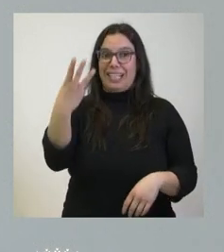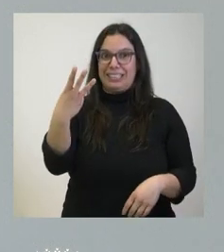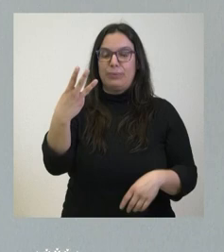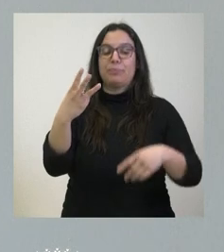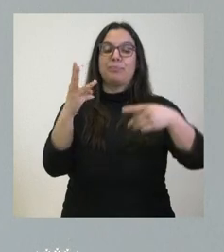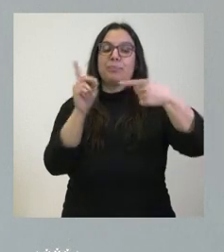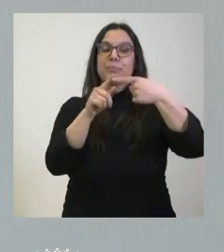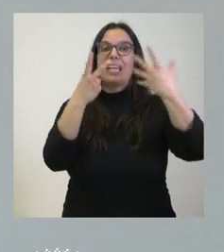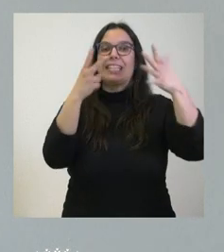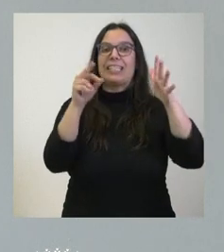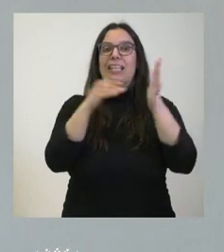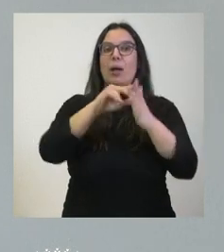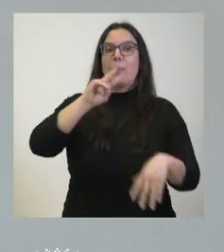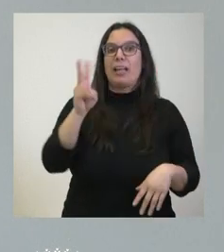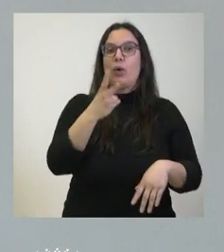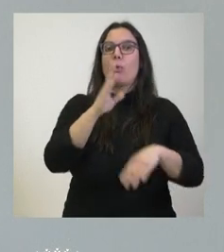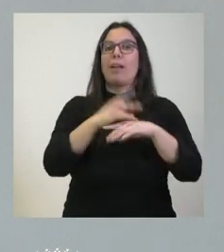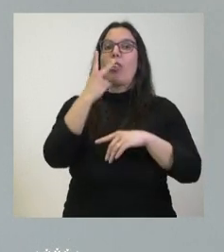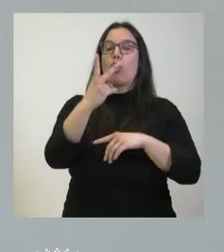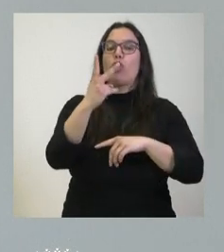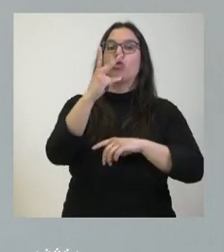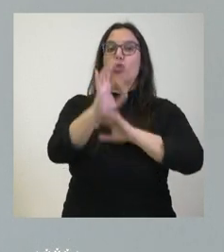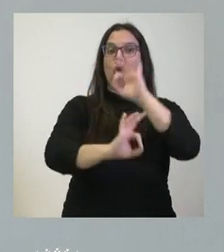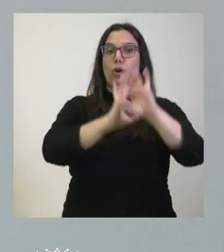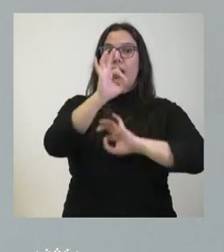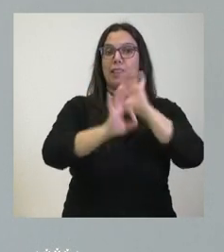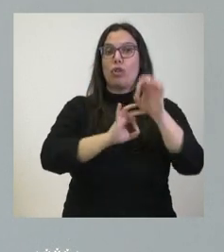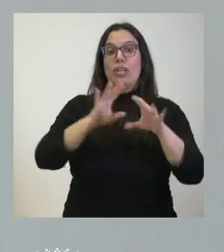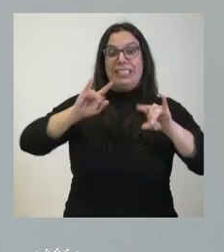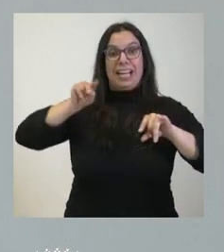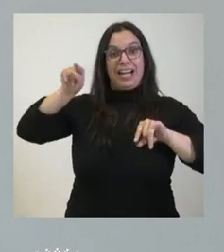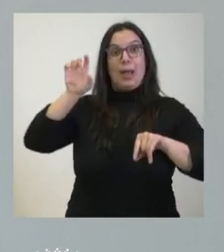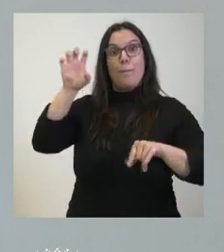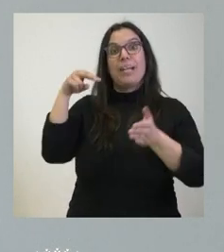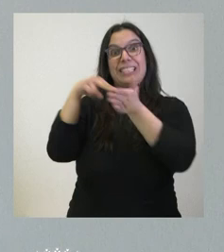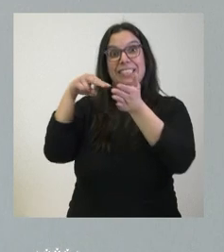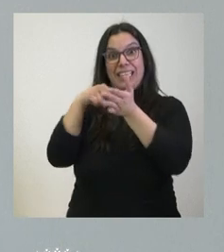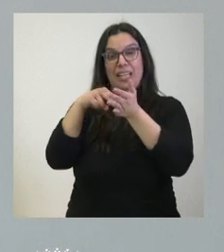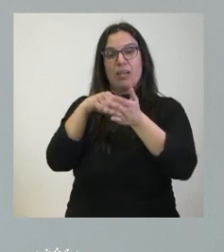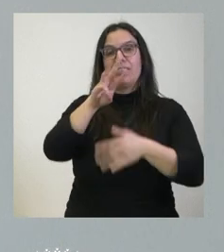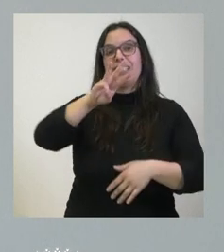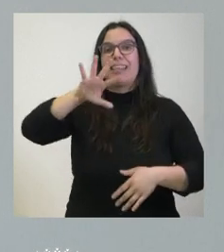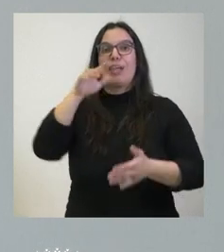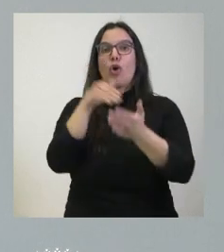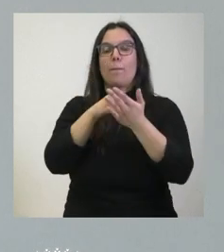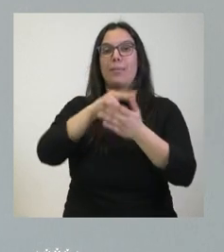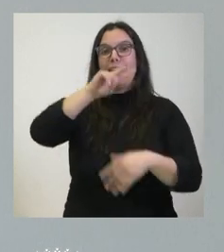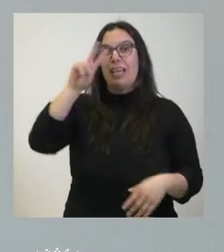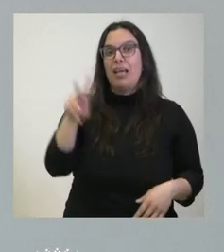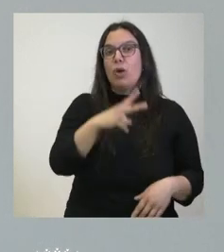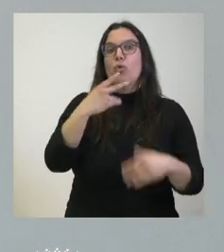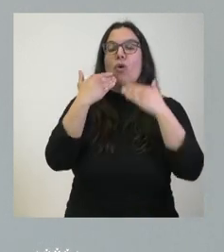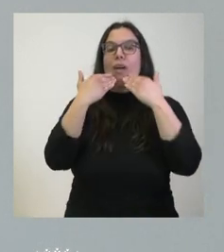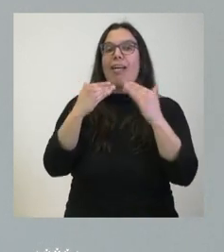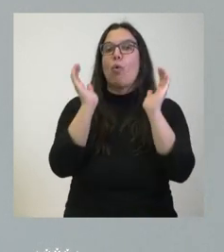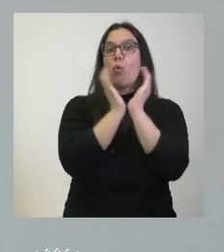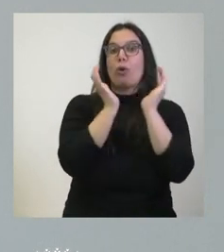70.000 euros a dos organizaciones que operan en Siria hablamos de 35.000 euros a través de UNICEF